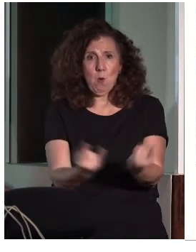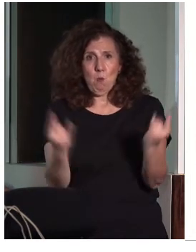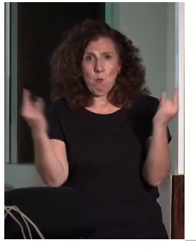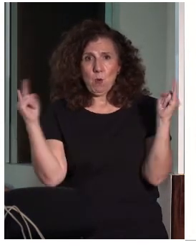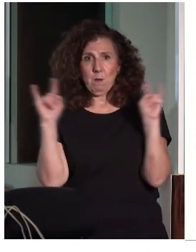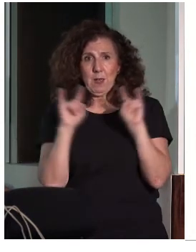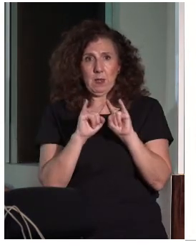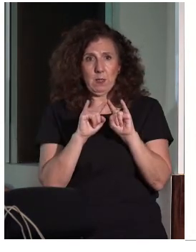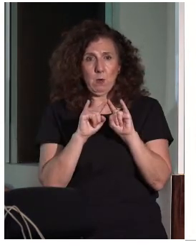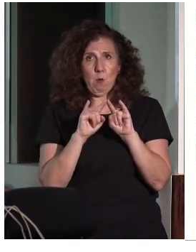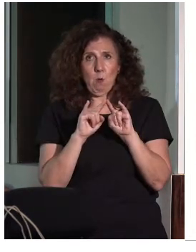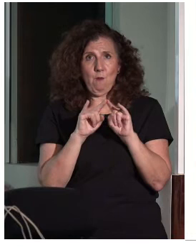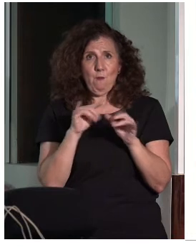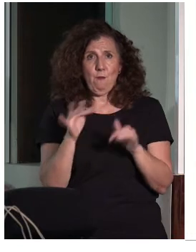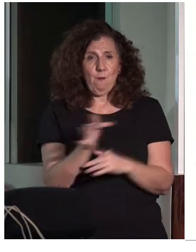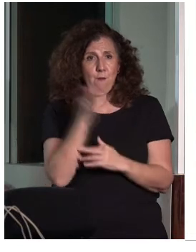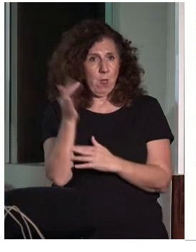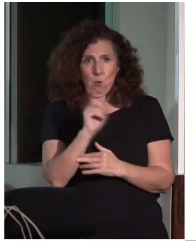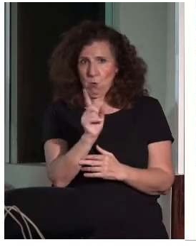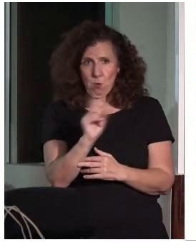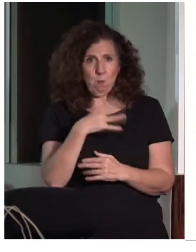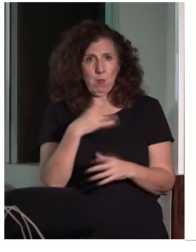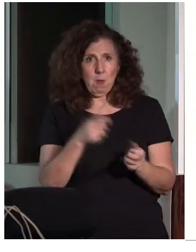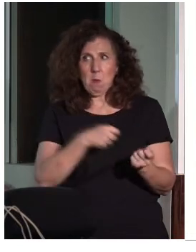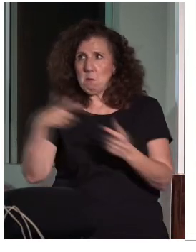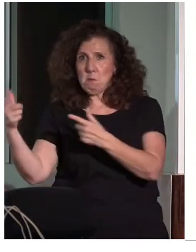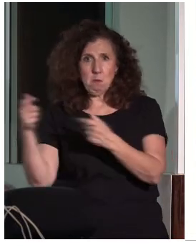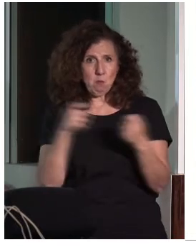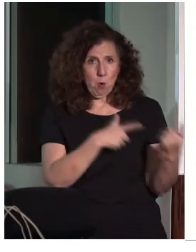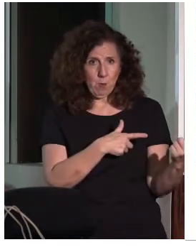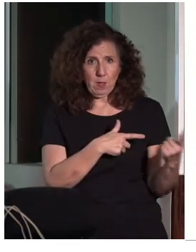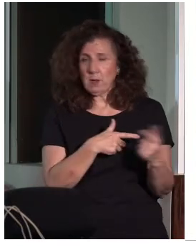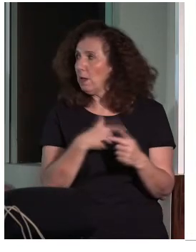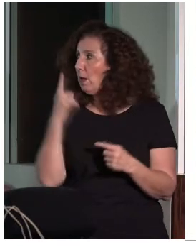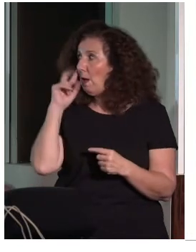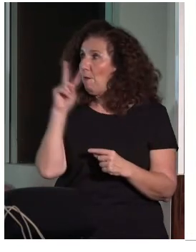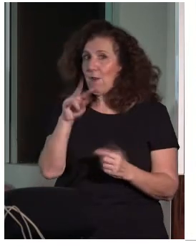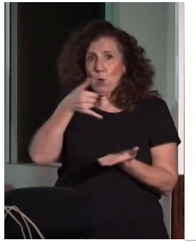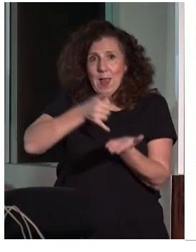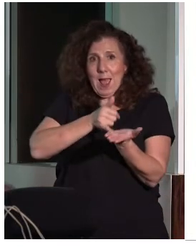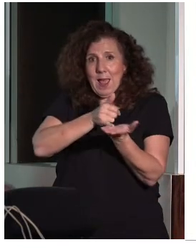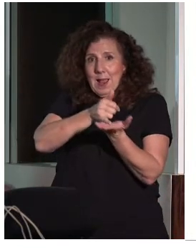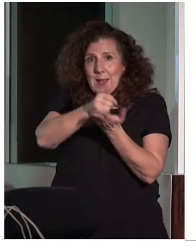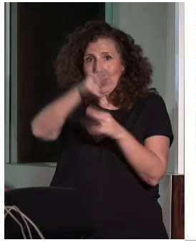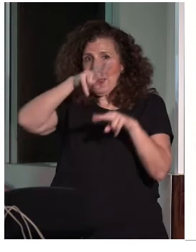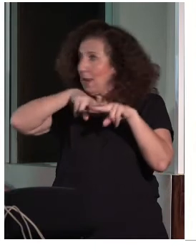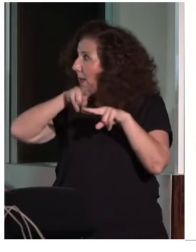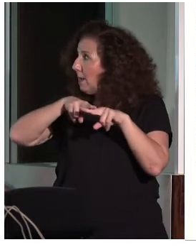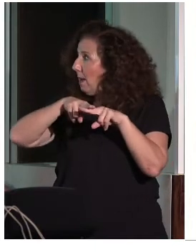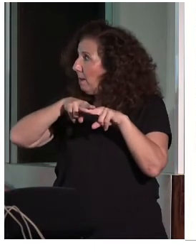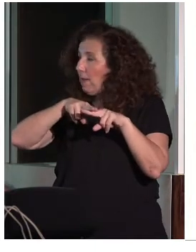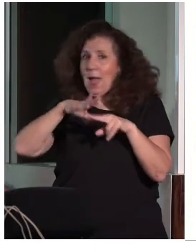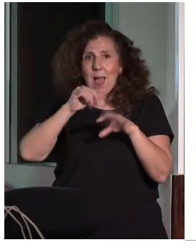era portátil, se podía quitar. Y es para que vean que en donde está la línea negra es una cinta americana, debajo tiene un cable